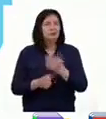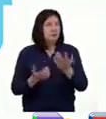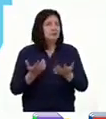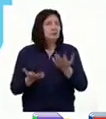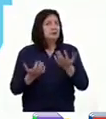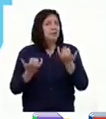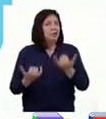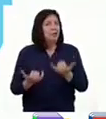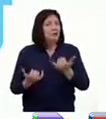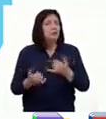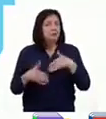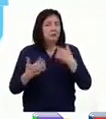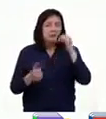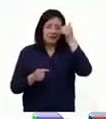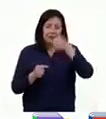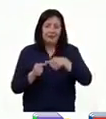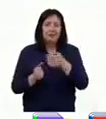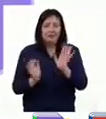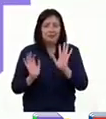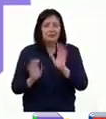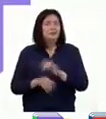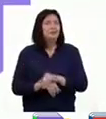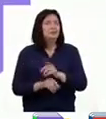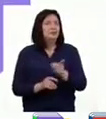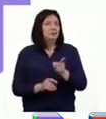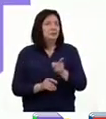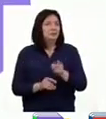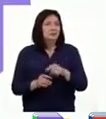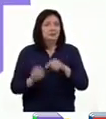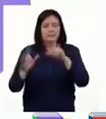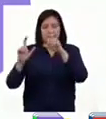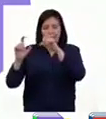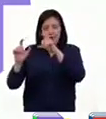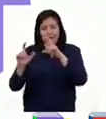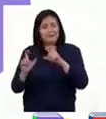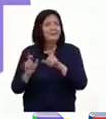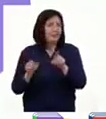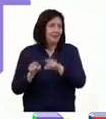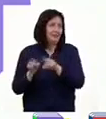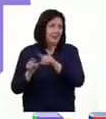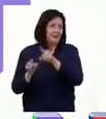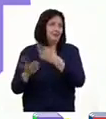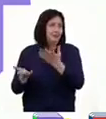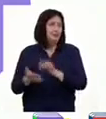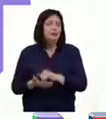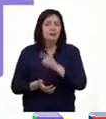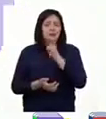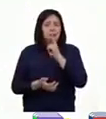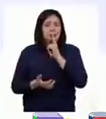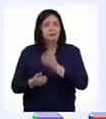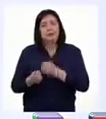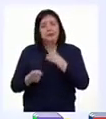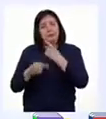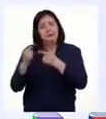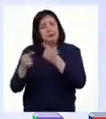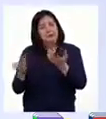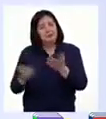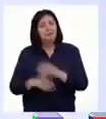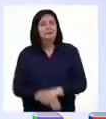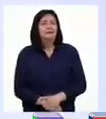Seguro que ahora puede recordar esos momentos y eso es también una de las fotografías que tiene y a lo que sus padres le deben contar.